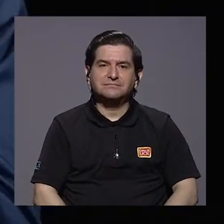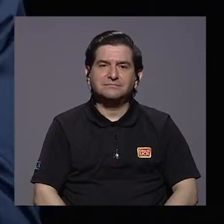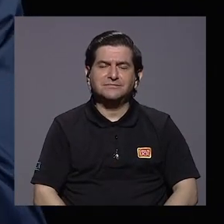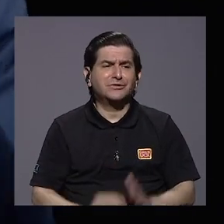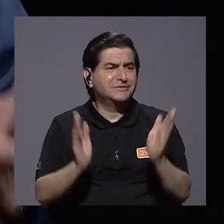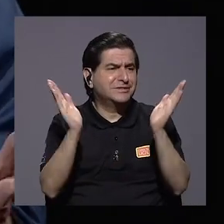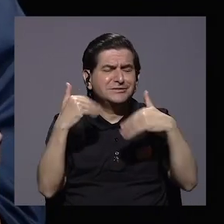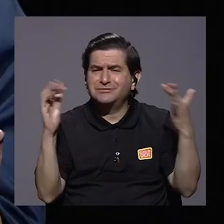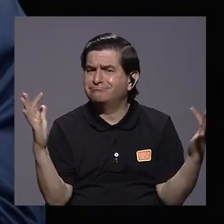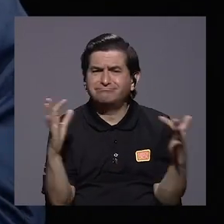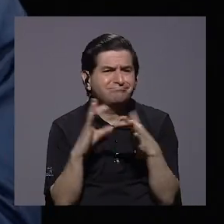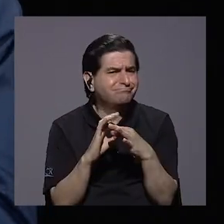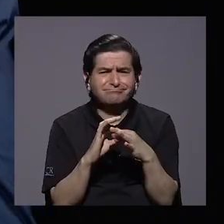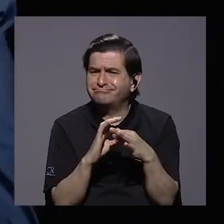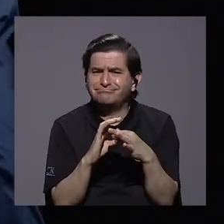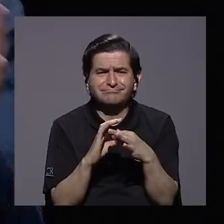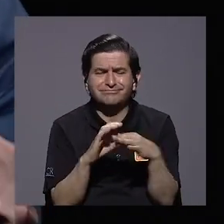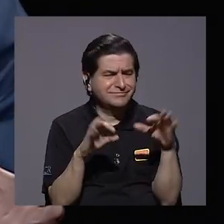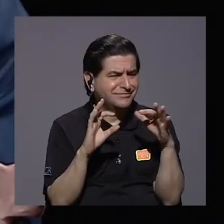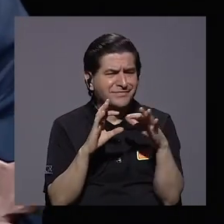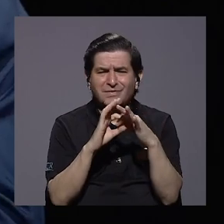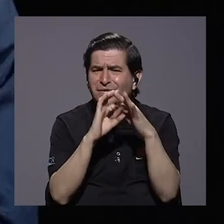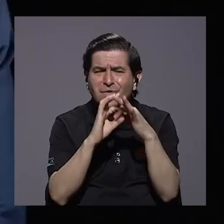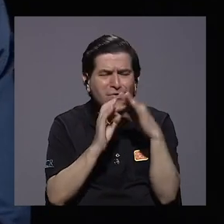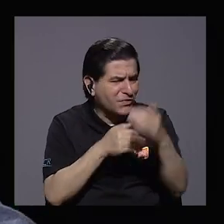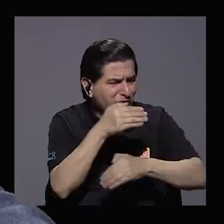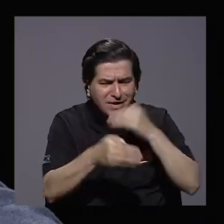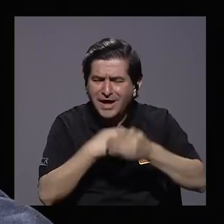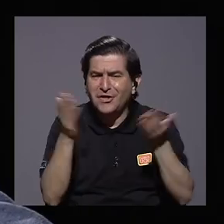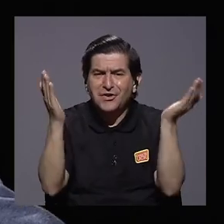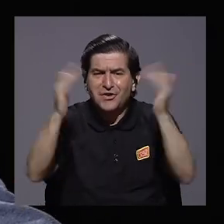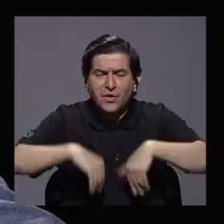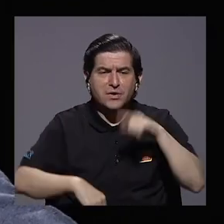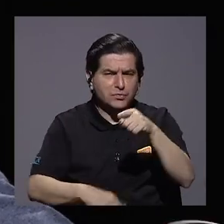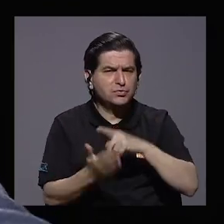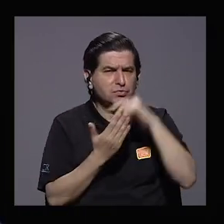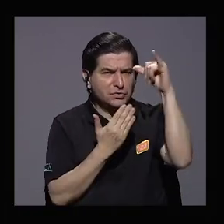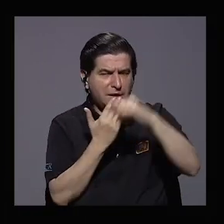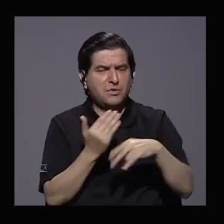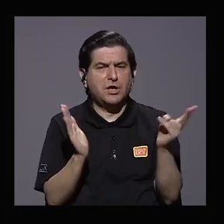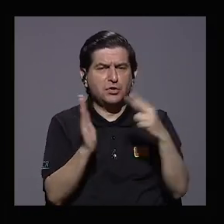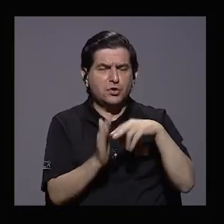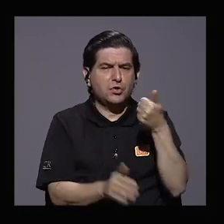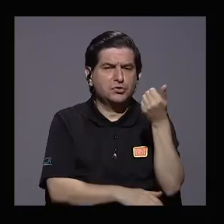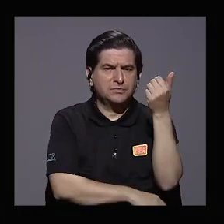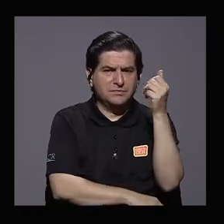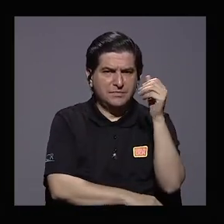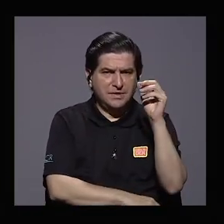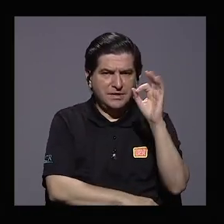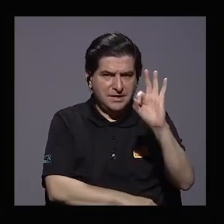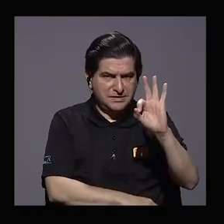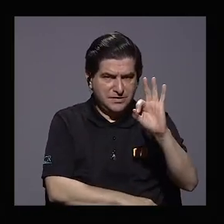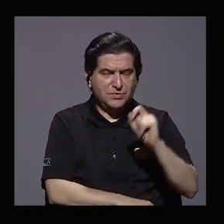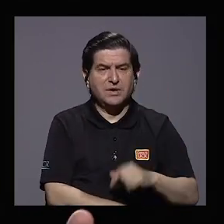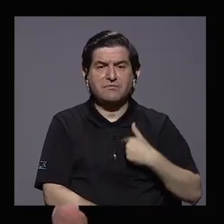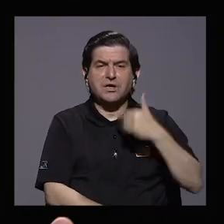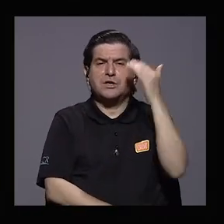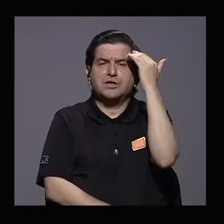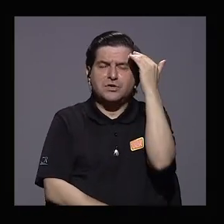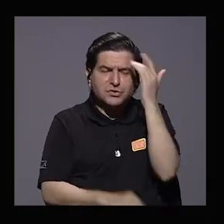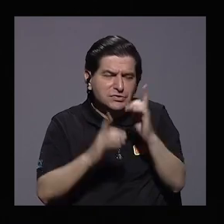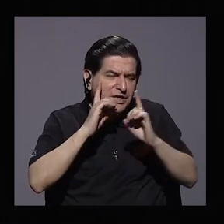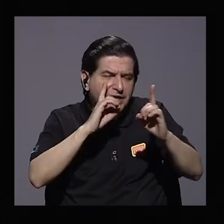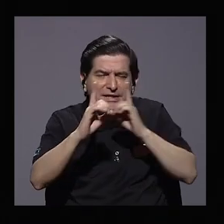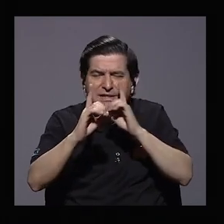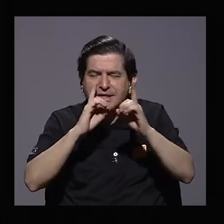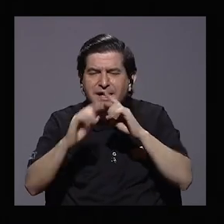no hay articulación, no hay coordinación. A lo que quiero ir, usted presentó el proyecto 2019 y sé que ha tenido